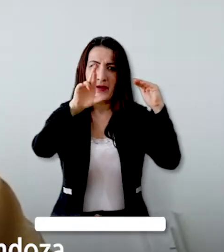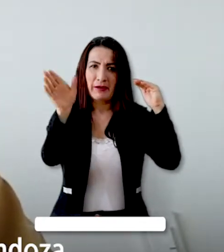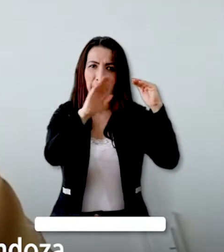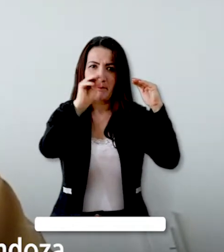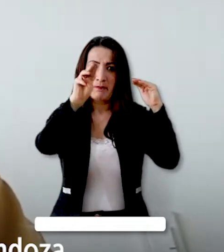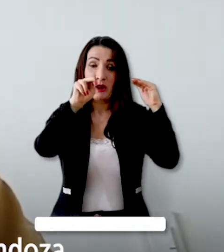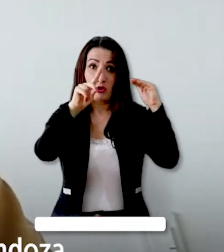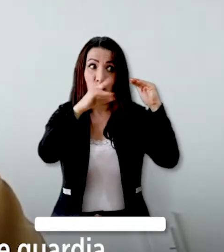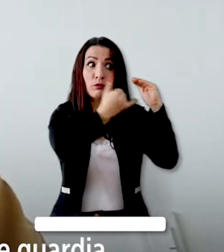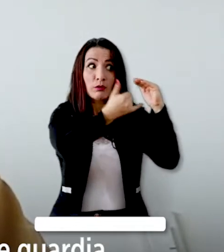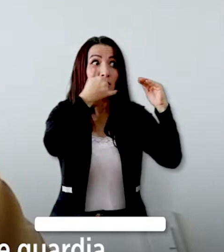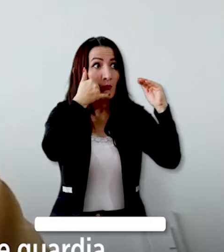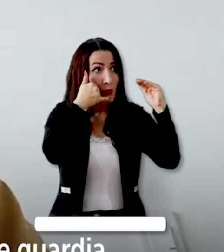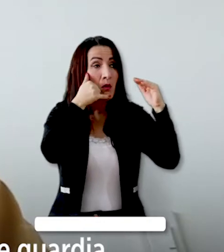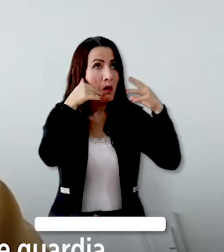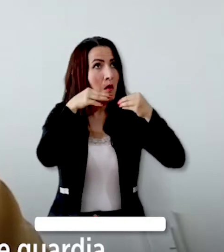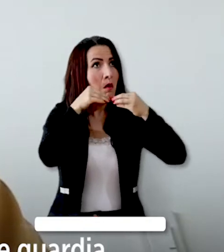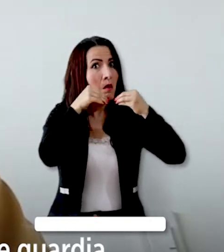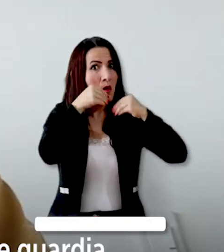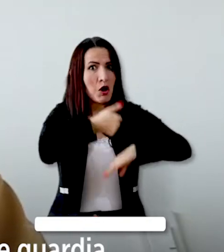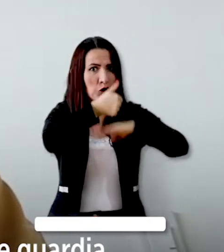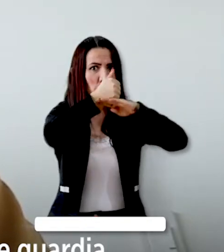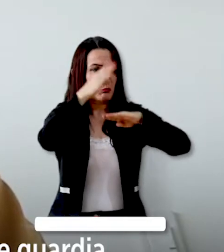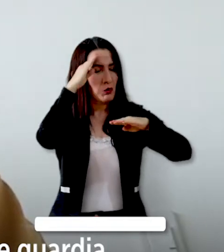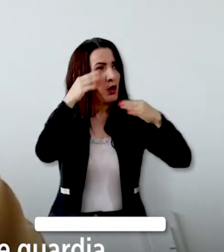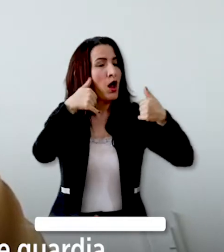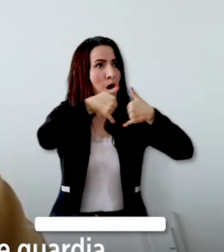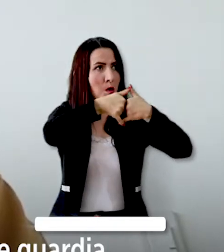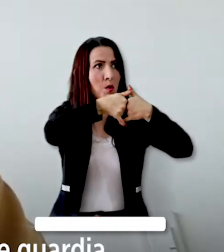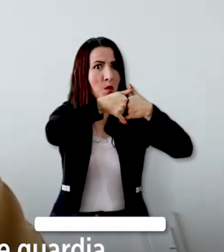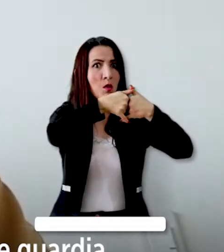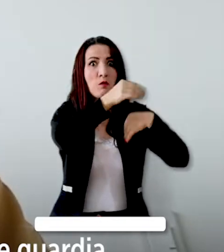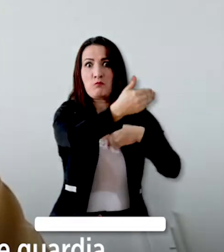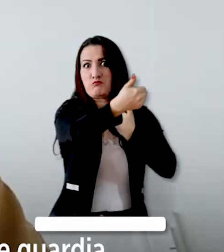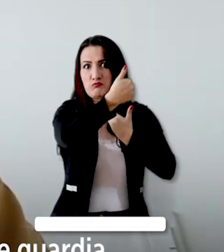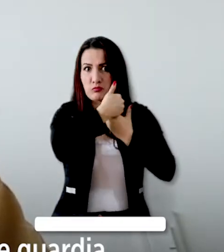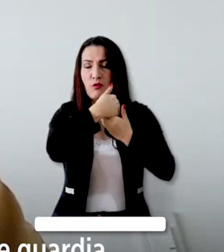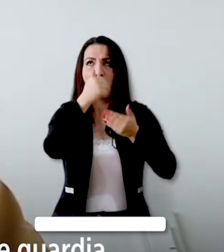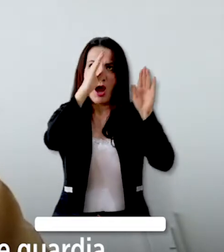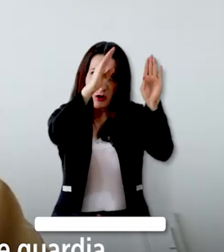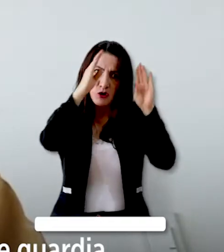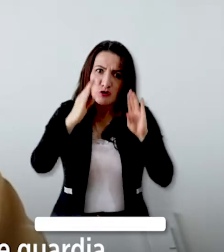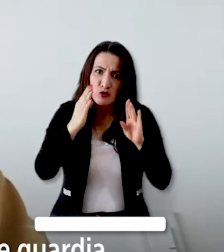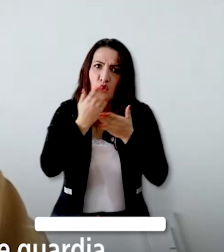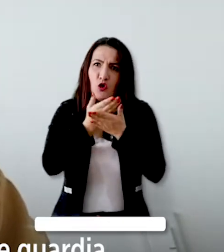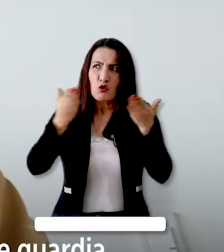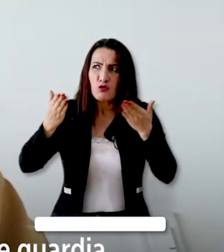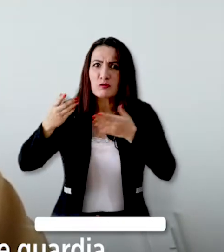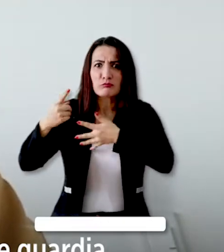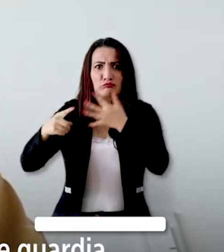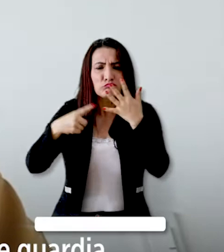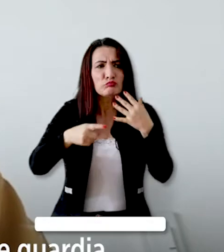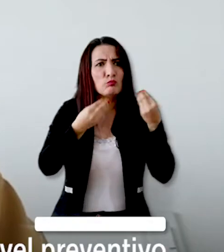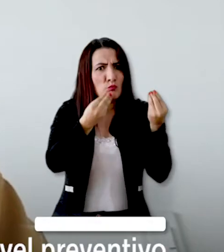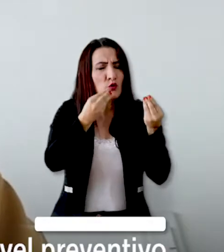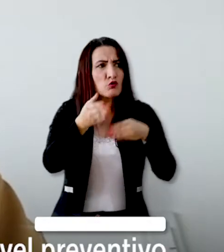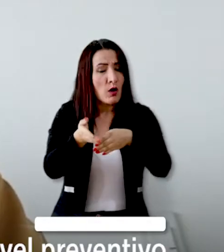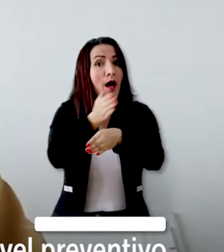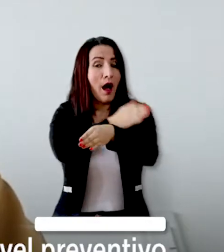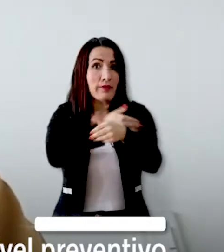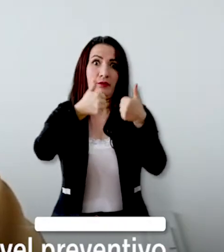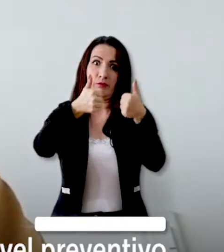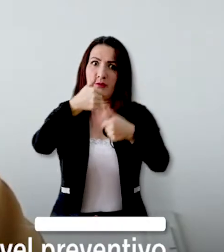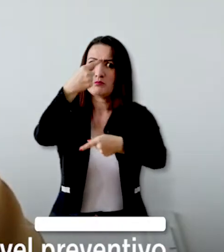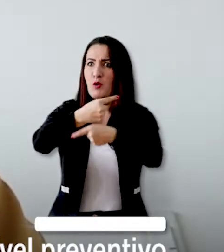contestaba, y el comandante que estuviera de guardia nos